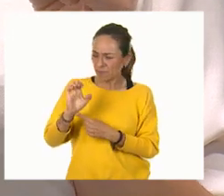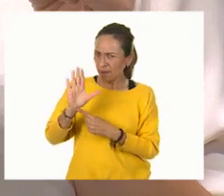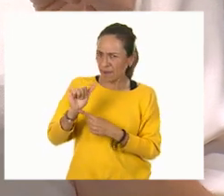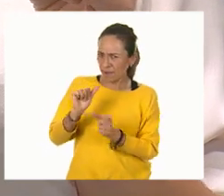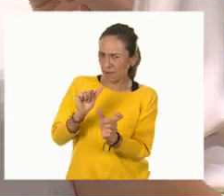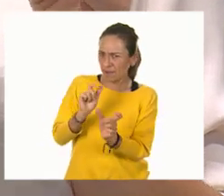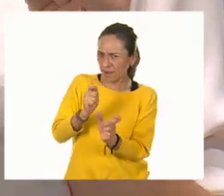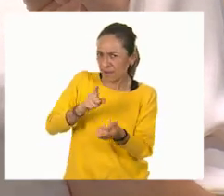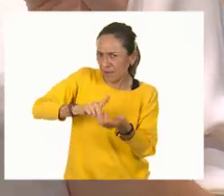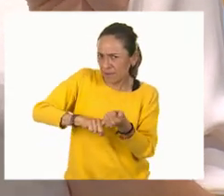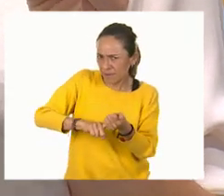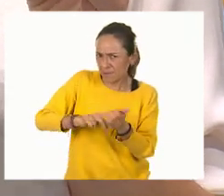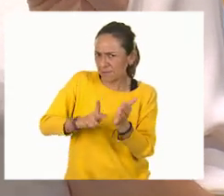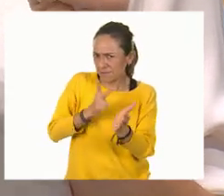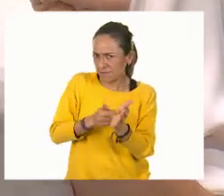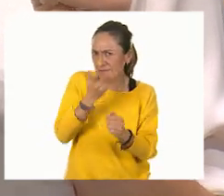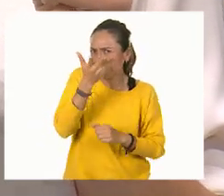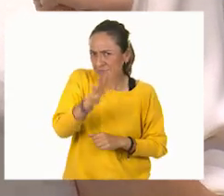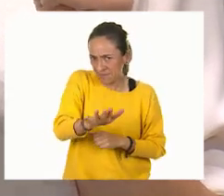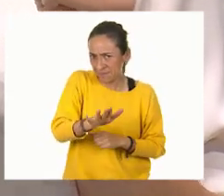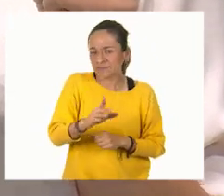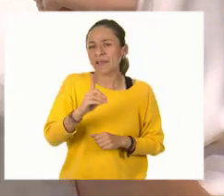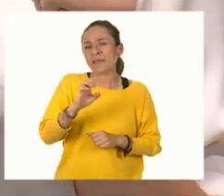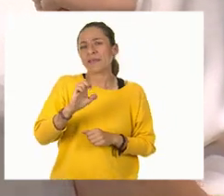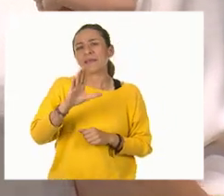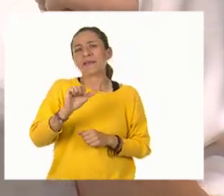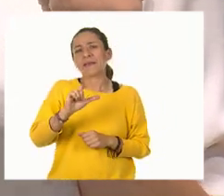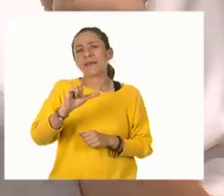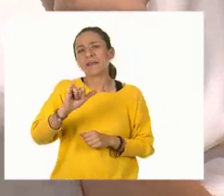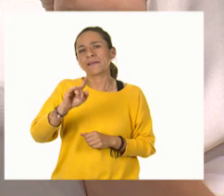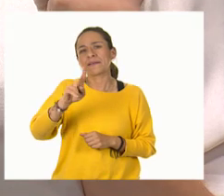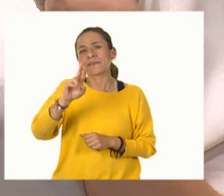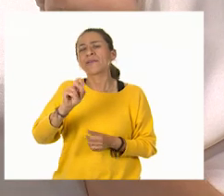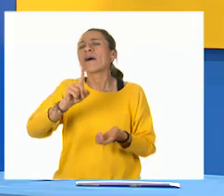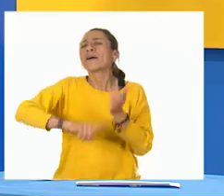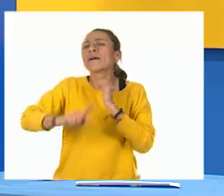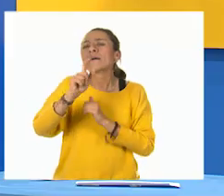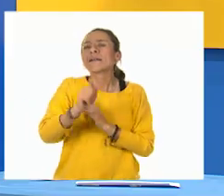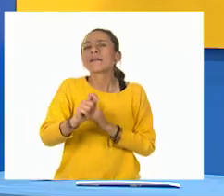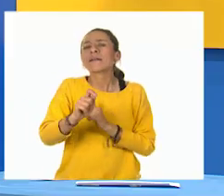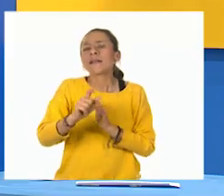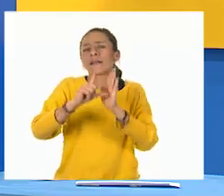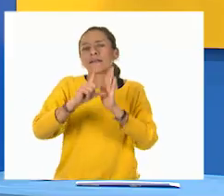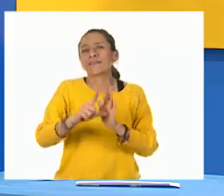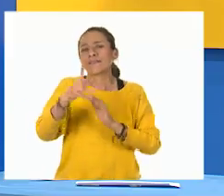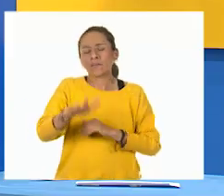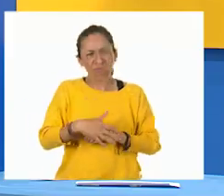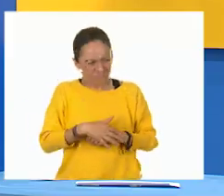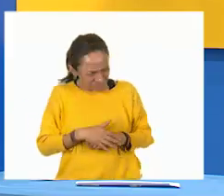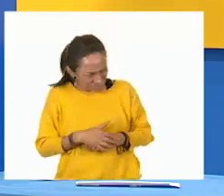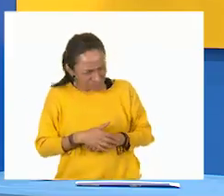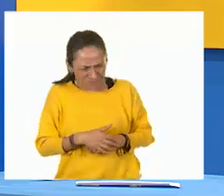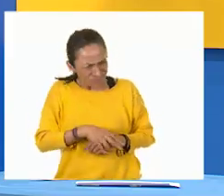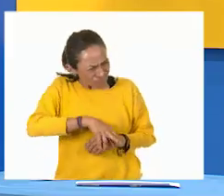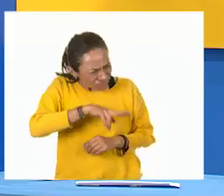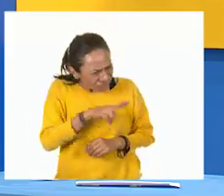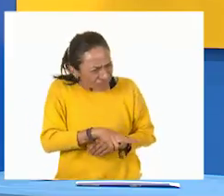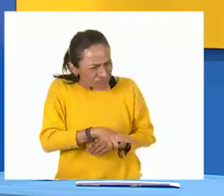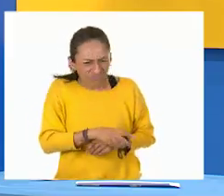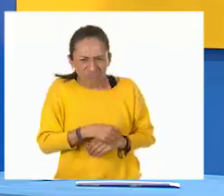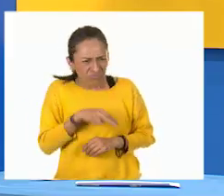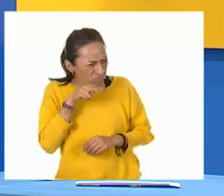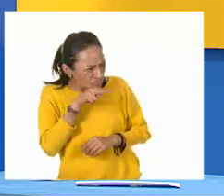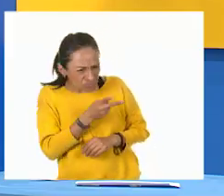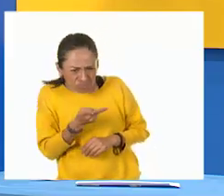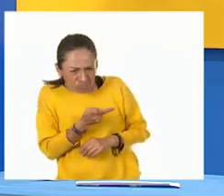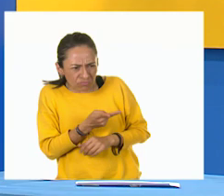10 veces. Así que un decilitro es igual a 10 litros. ¡Wow! Chicos, de verdad que me da mucho gusto ver que han